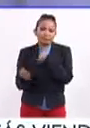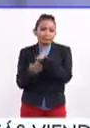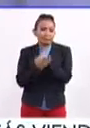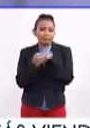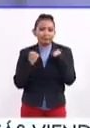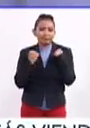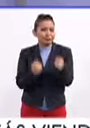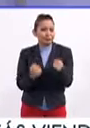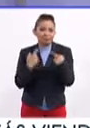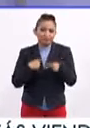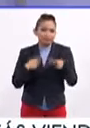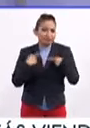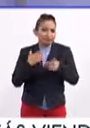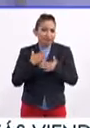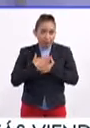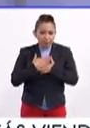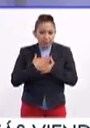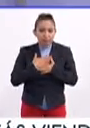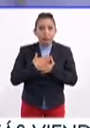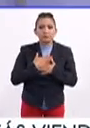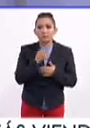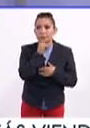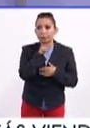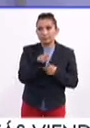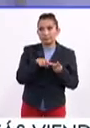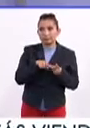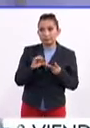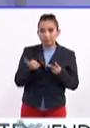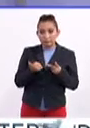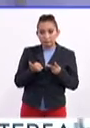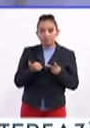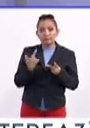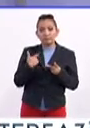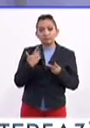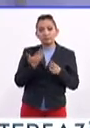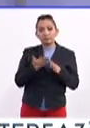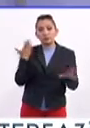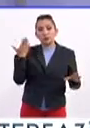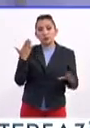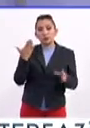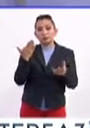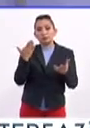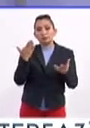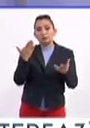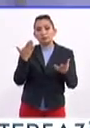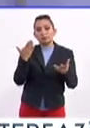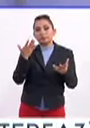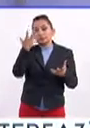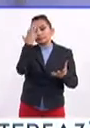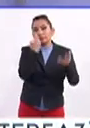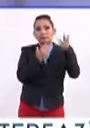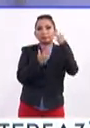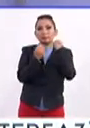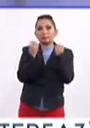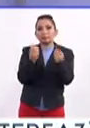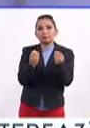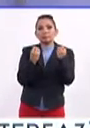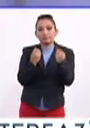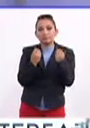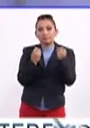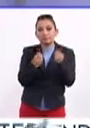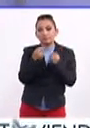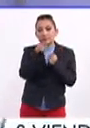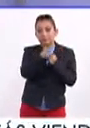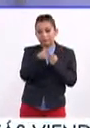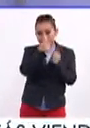mucho, pues tu persona. Eh, también, eh, me dejó muchas cosas, porque, este, pues